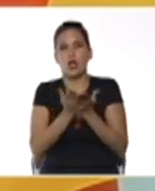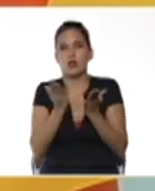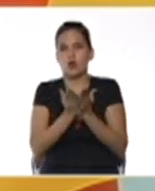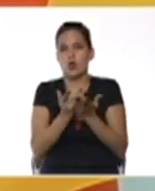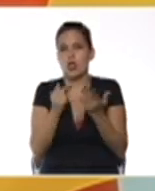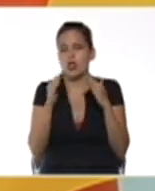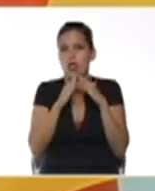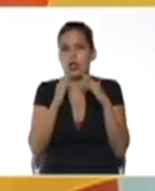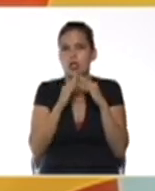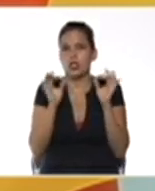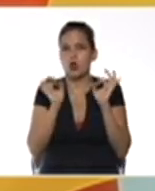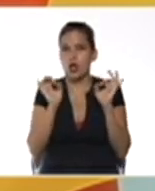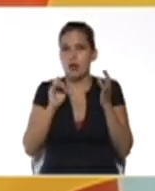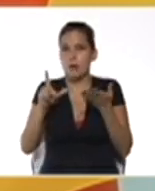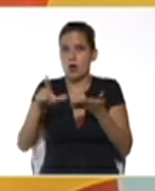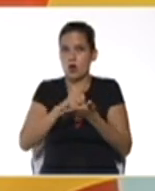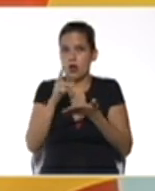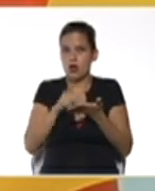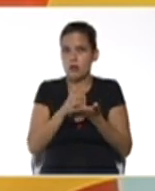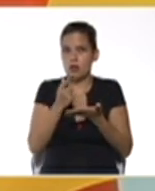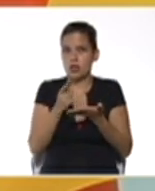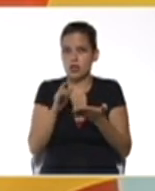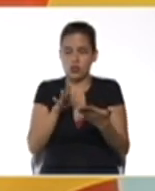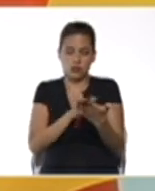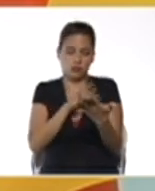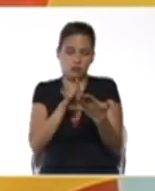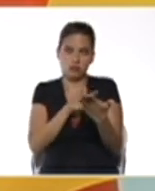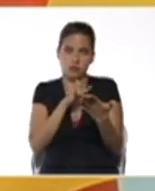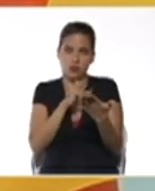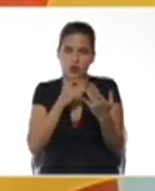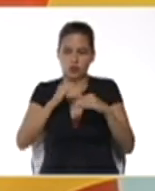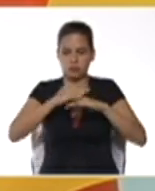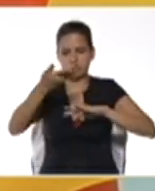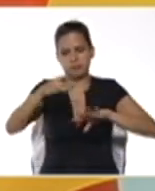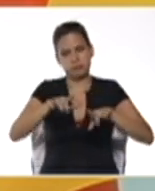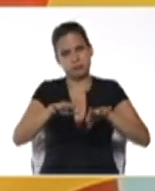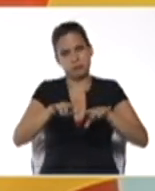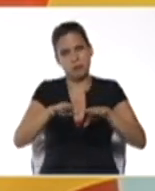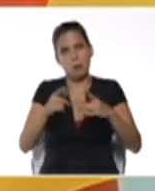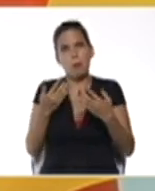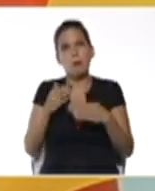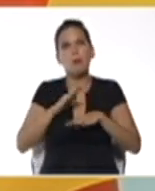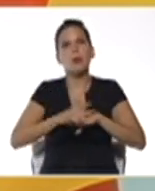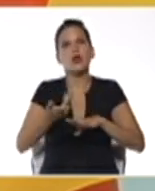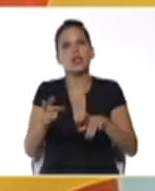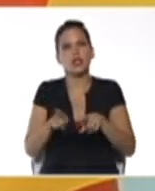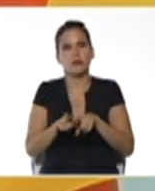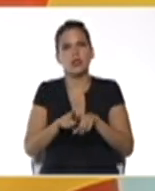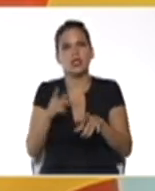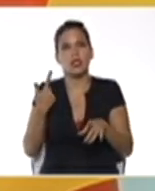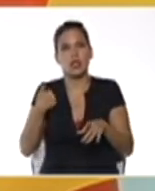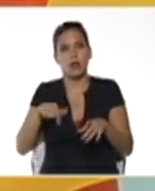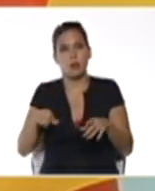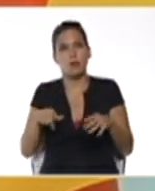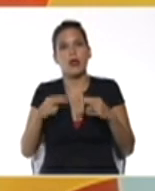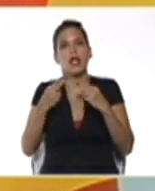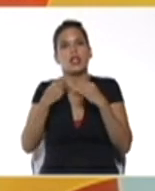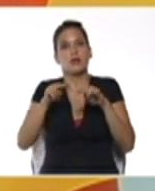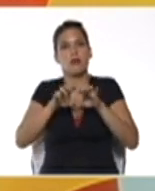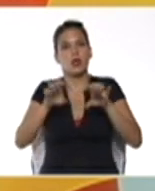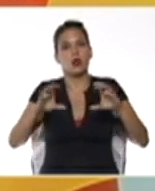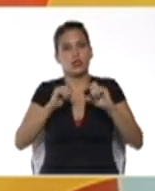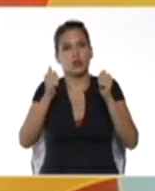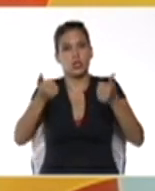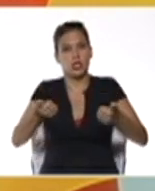con el libro en físico sino también desde tu tableta Canaima o tu Canaimita porque también tenemos para el nivel de educación inicial y educación primaria de esa